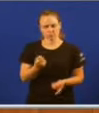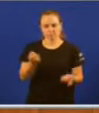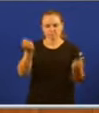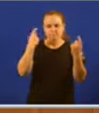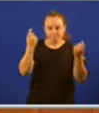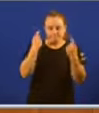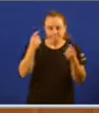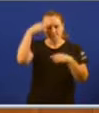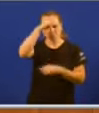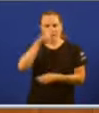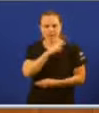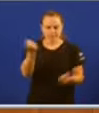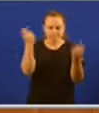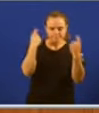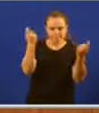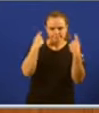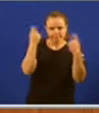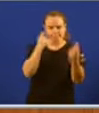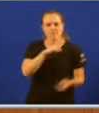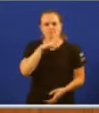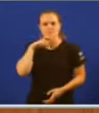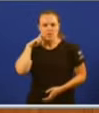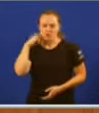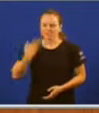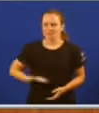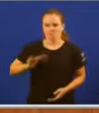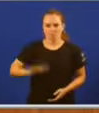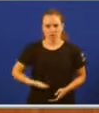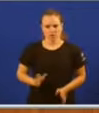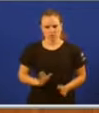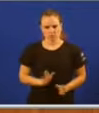esforzo con meus pais e que me ensinaron uns valores que creo que son importantes,